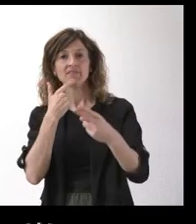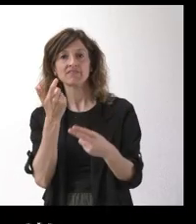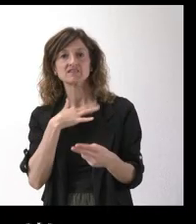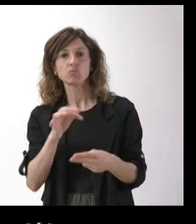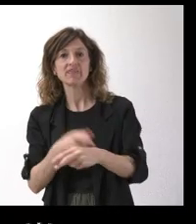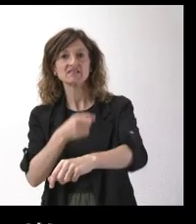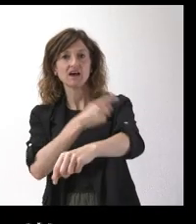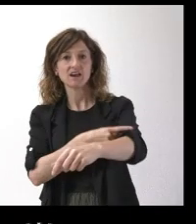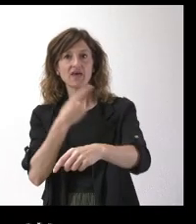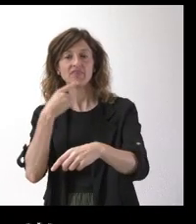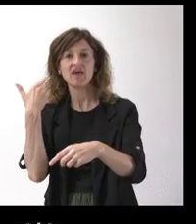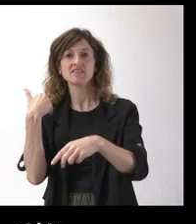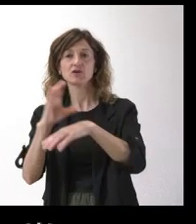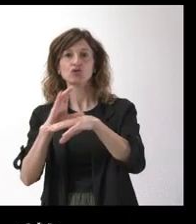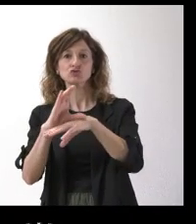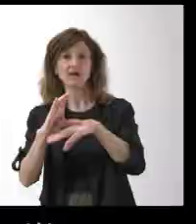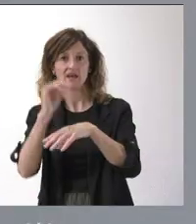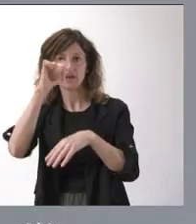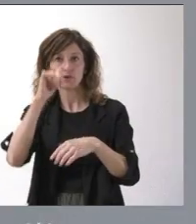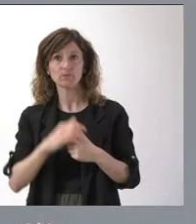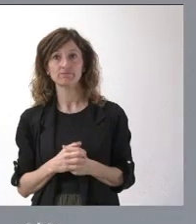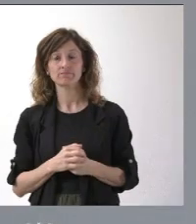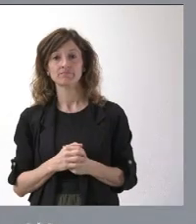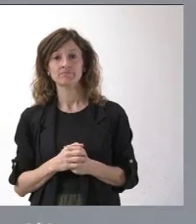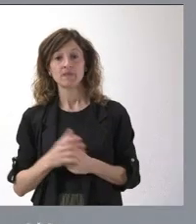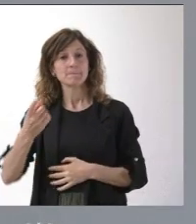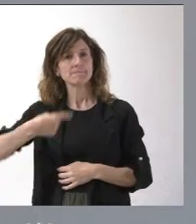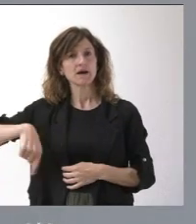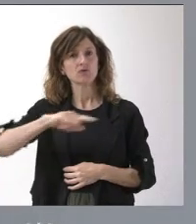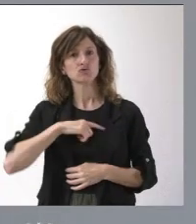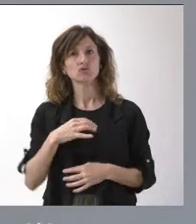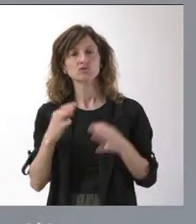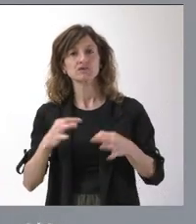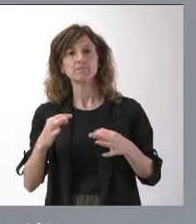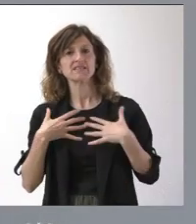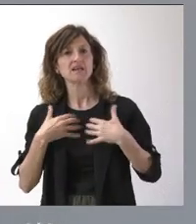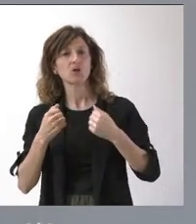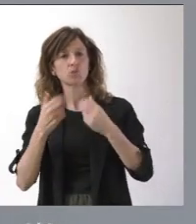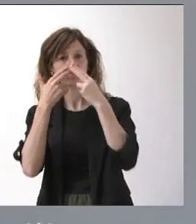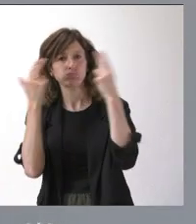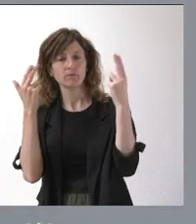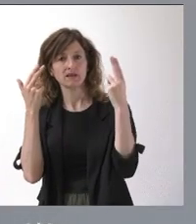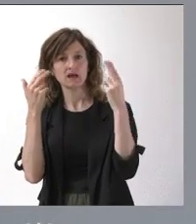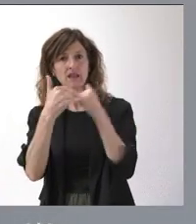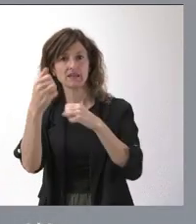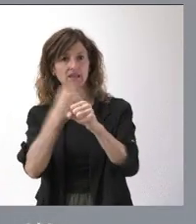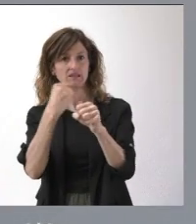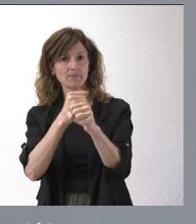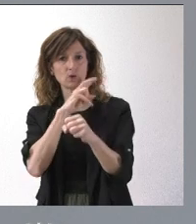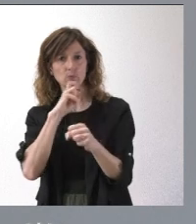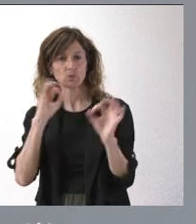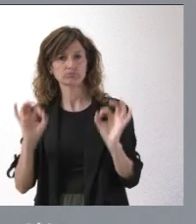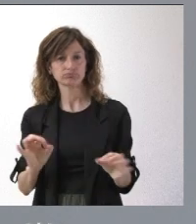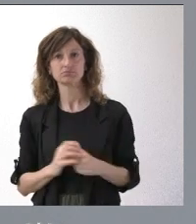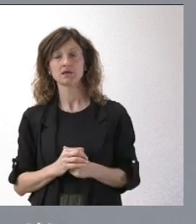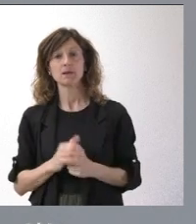el consejero ayer? Para nosotros la prioridad siempre es la salud pública y es una garantía, una línea de trabajo y